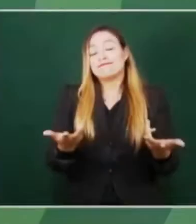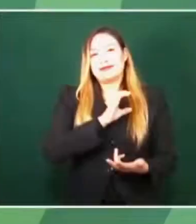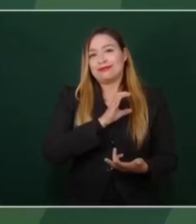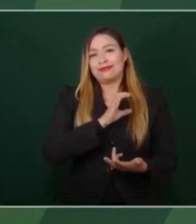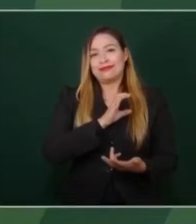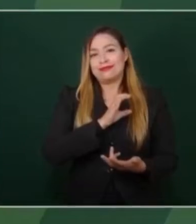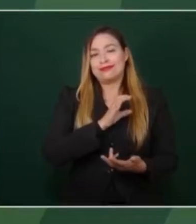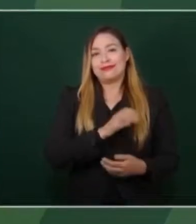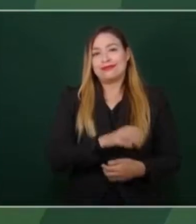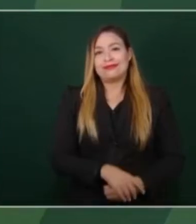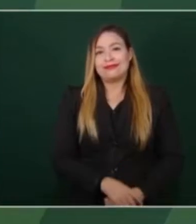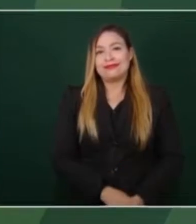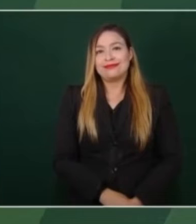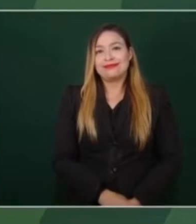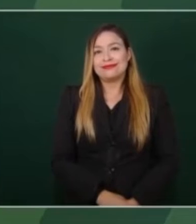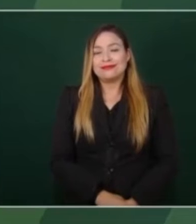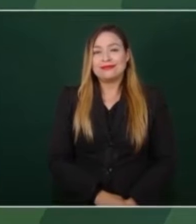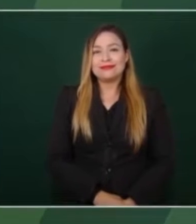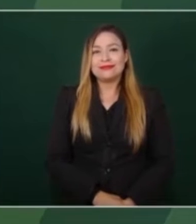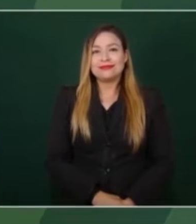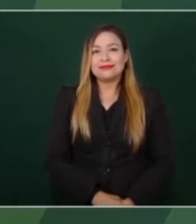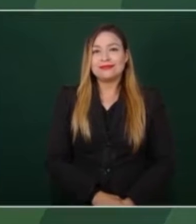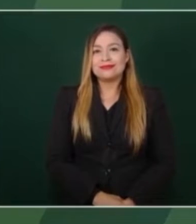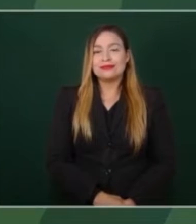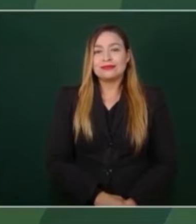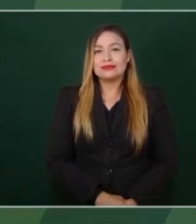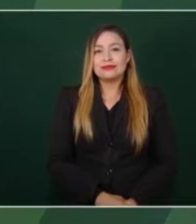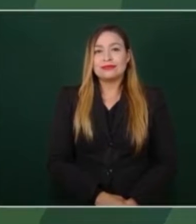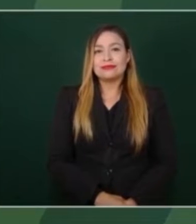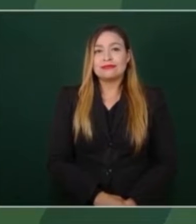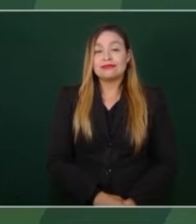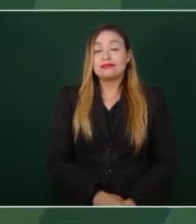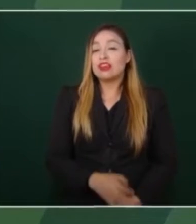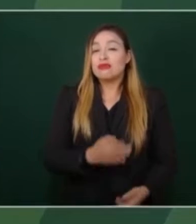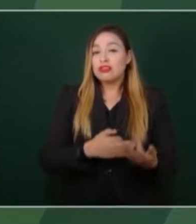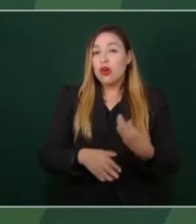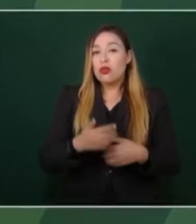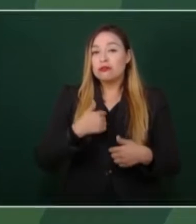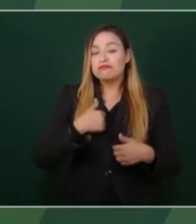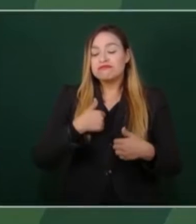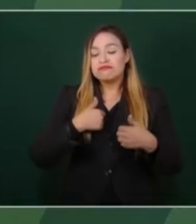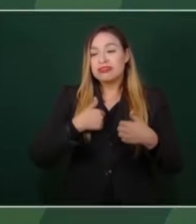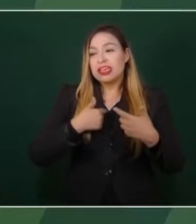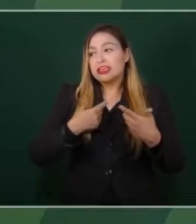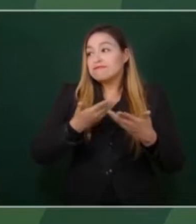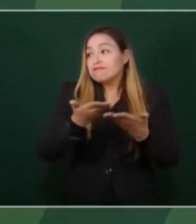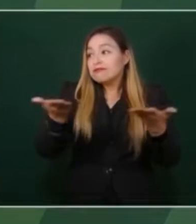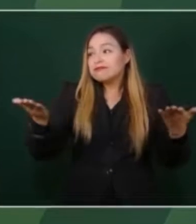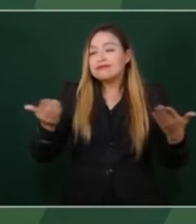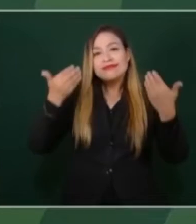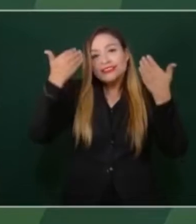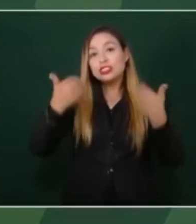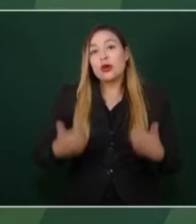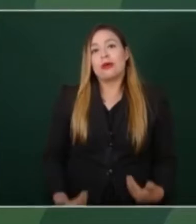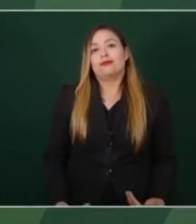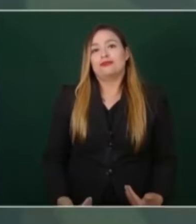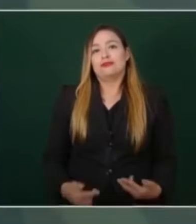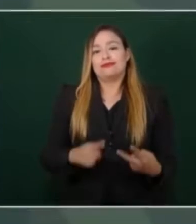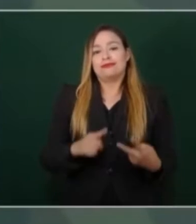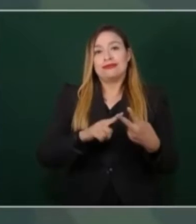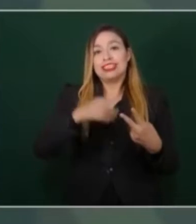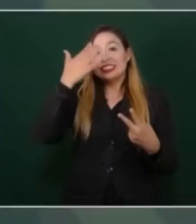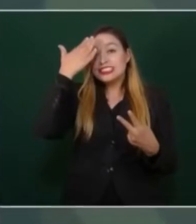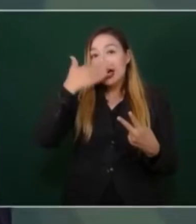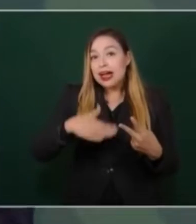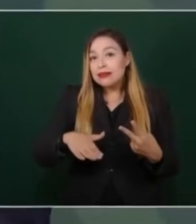mucho lo que somos. Lo que sabemos, mucho